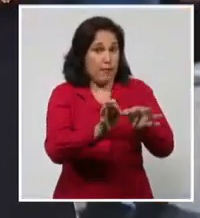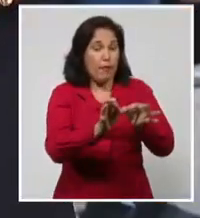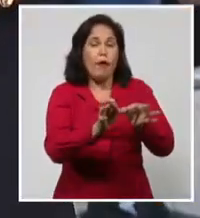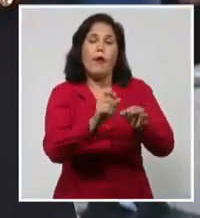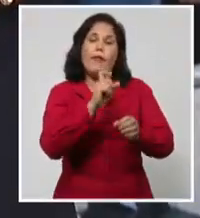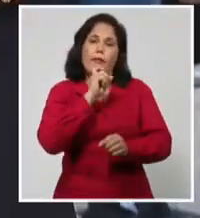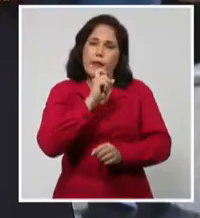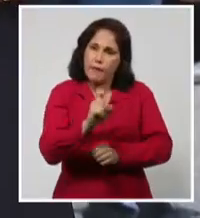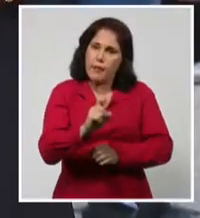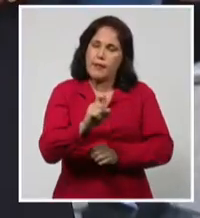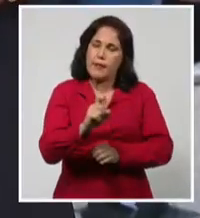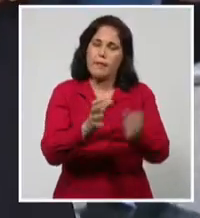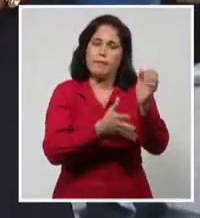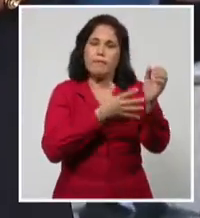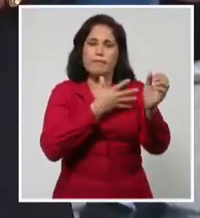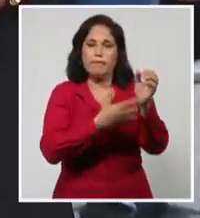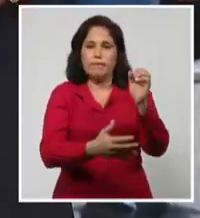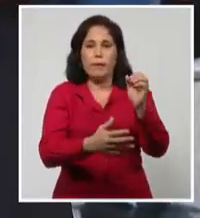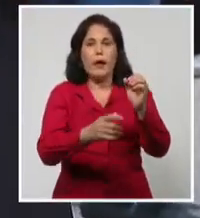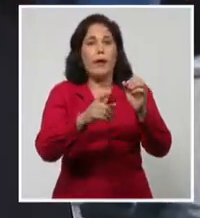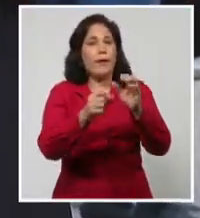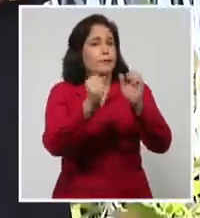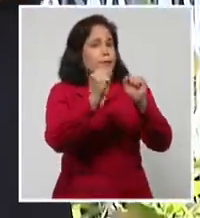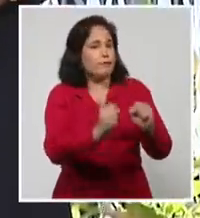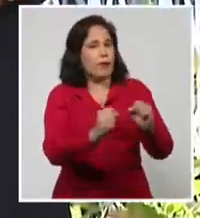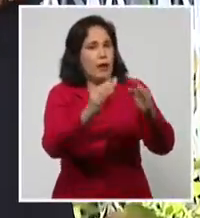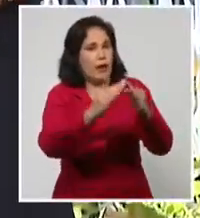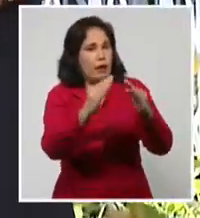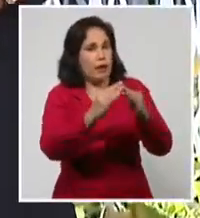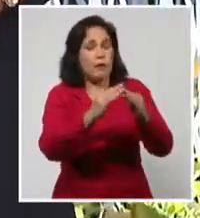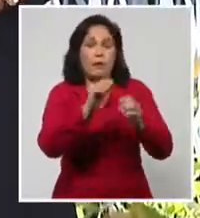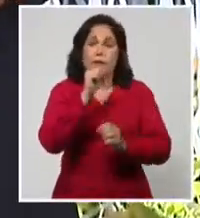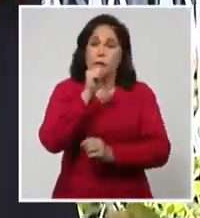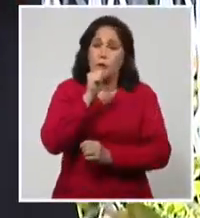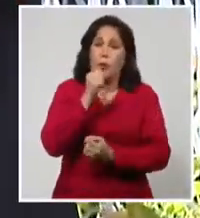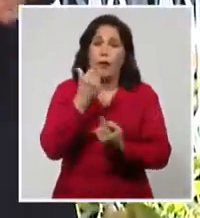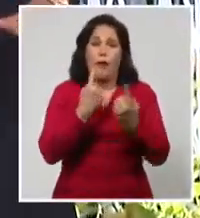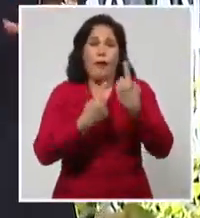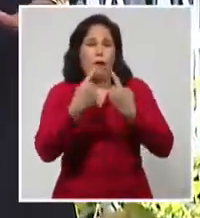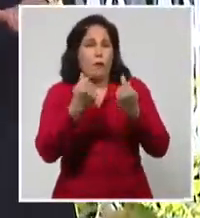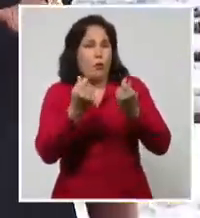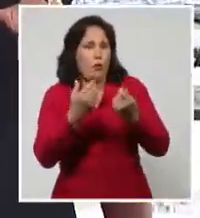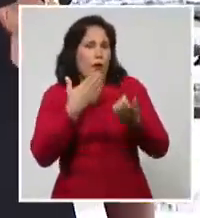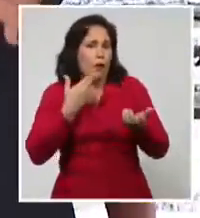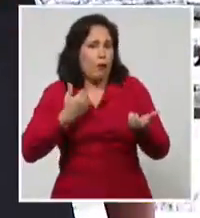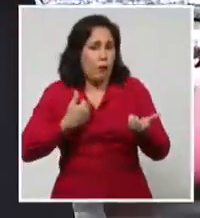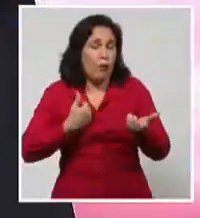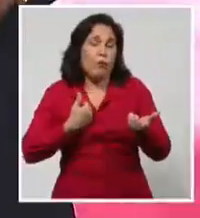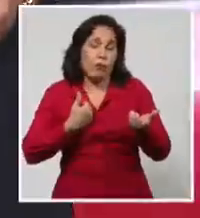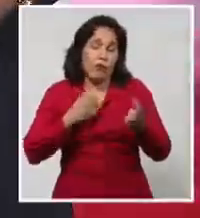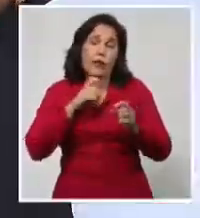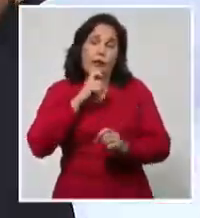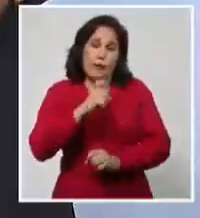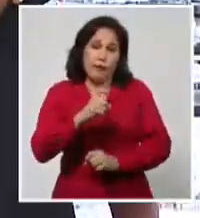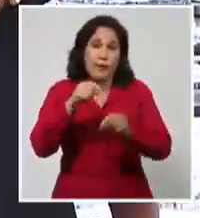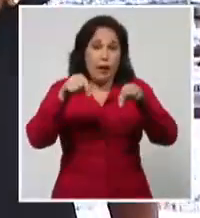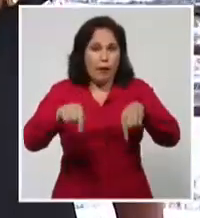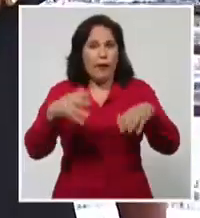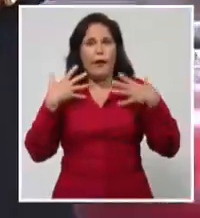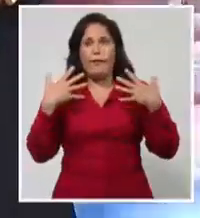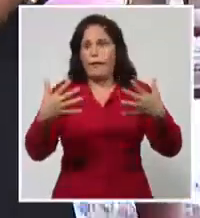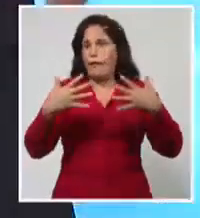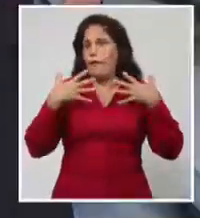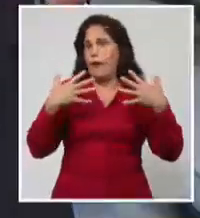difícil realidad. Días de confinamiento y de incertidumbres económicas y de todo tipo. En pleno verano